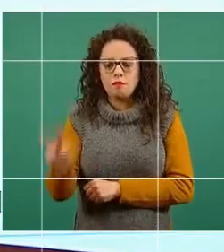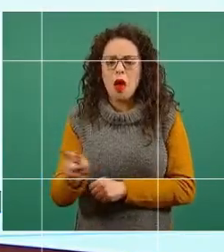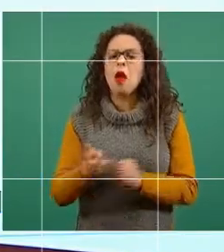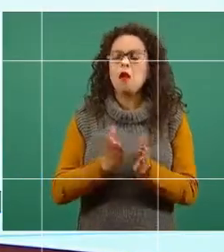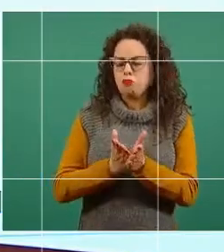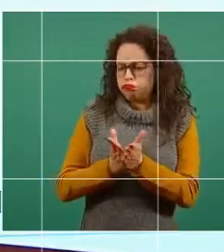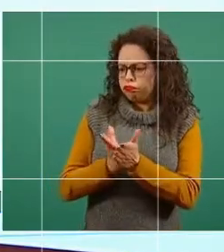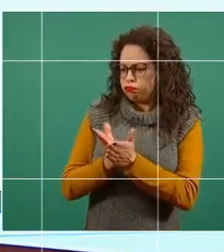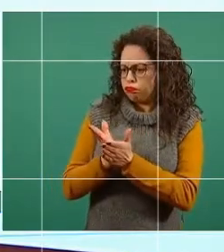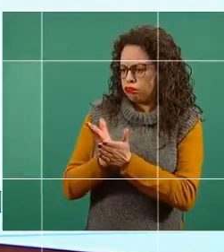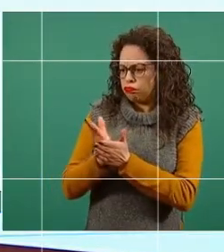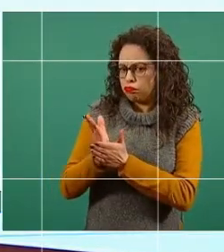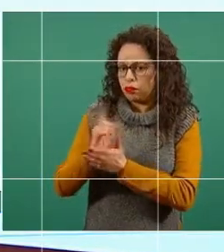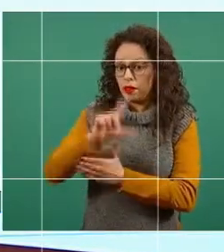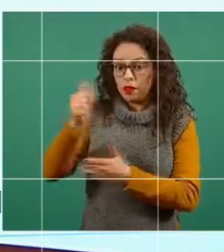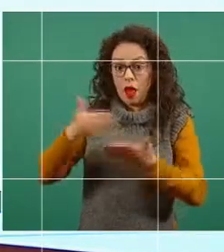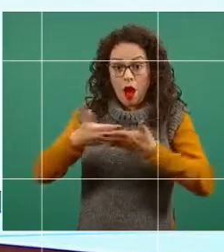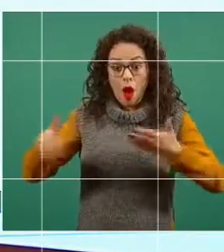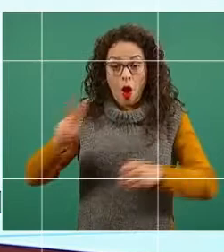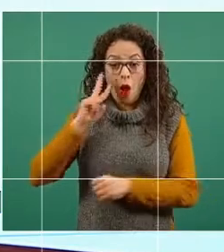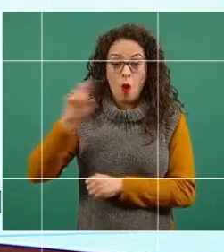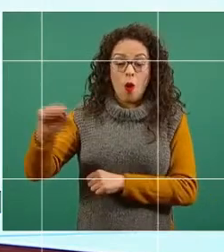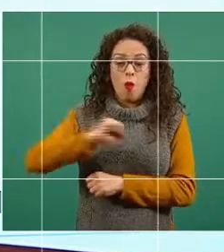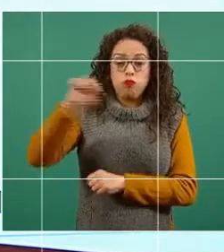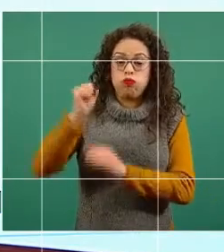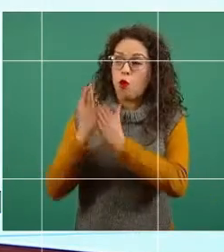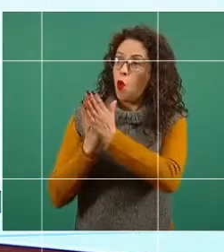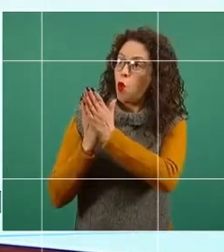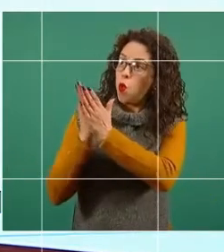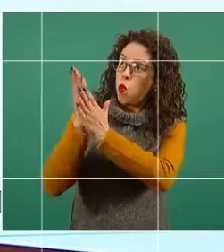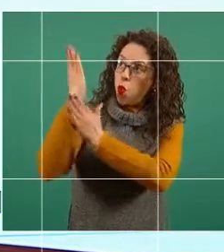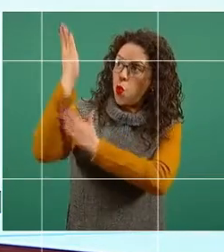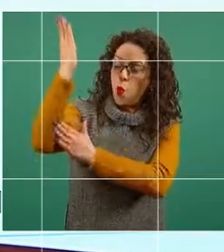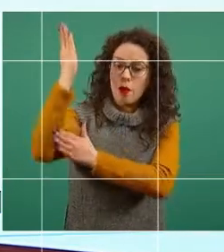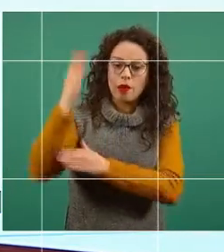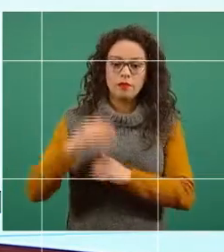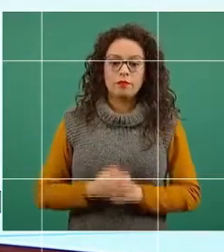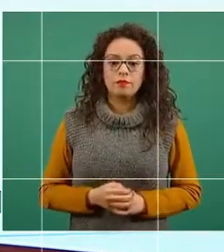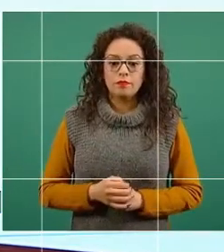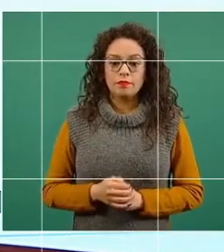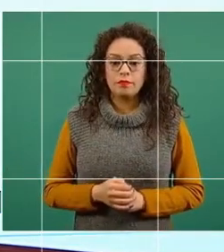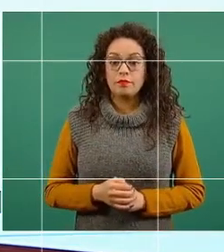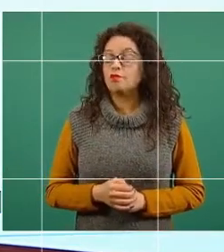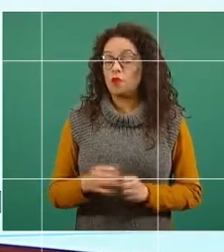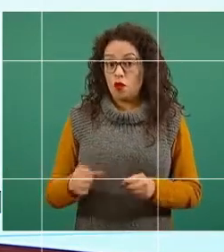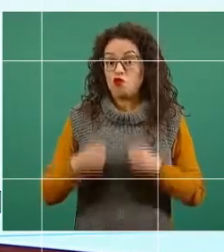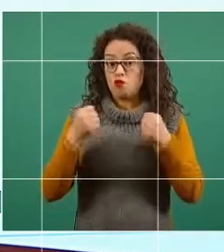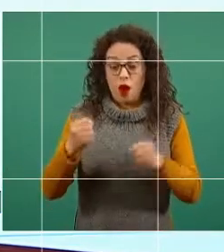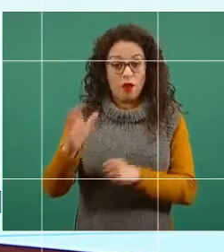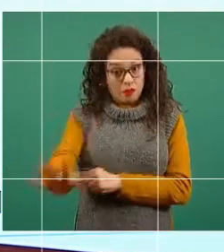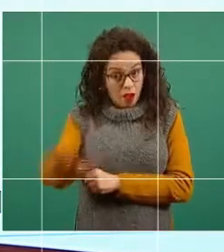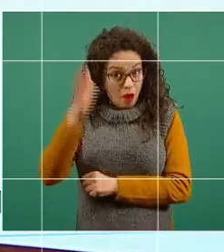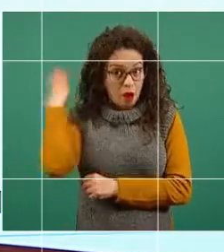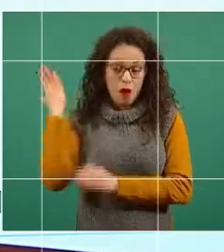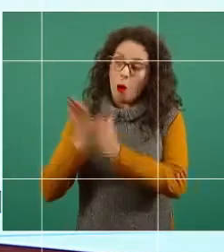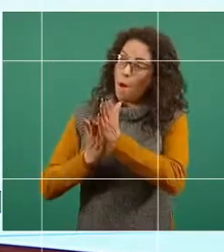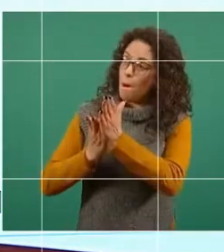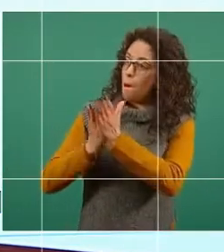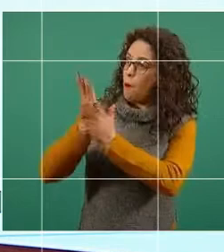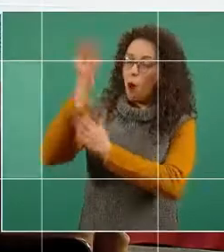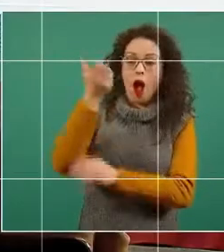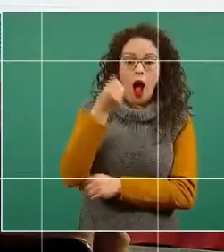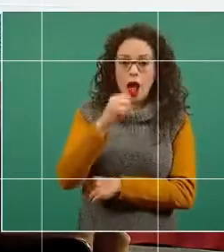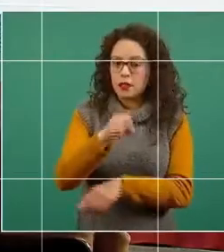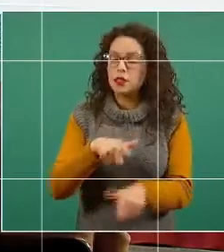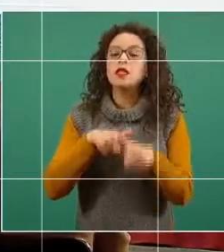y definitivamente aquí tenemos una trayectoria de ascenso sumamente acelerada. Así continuará porque